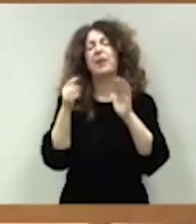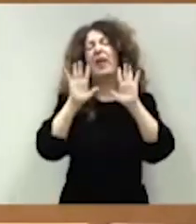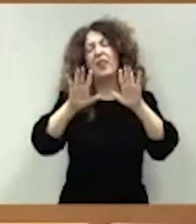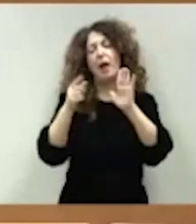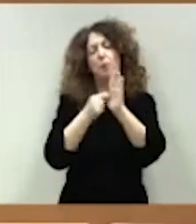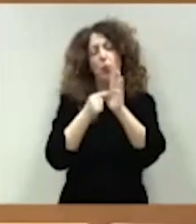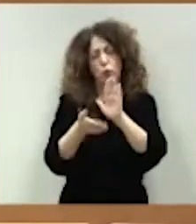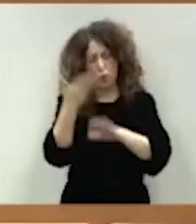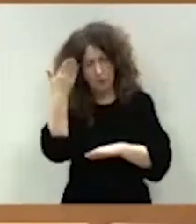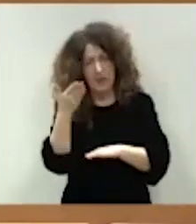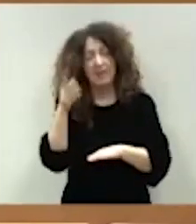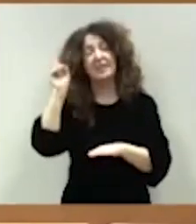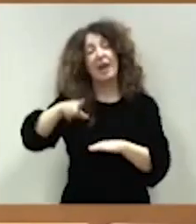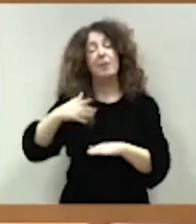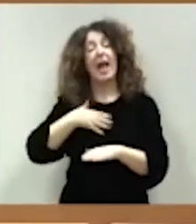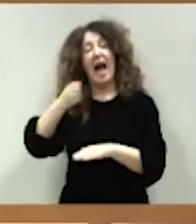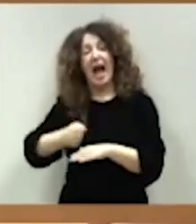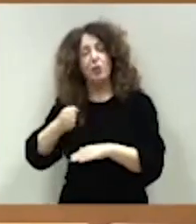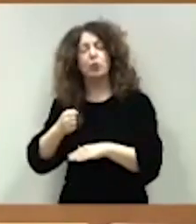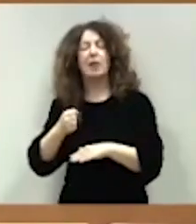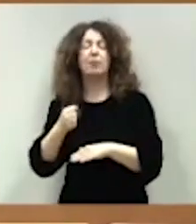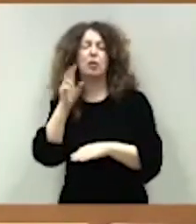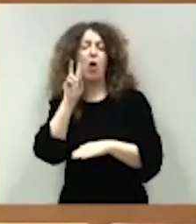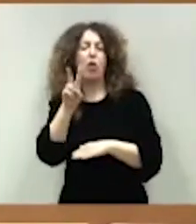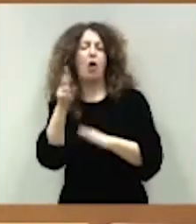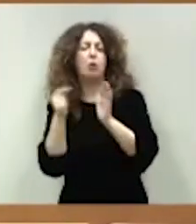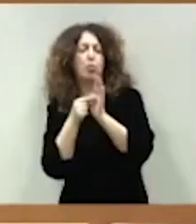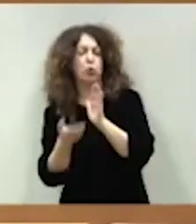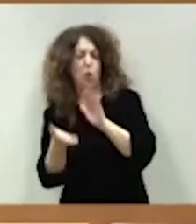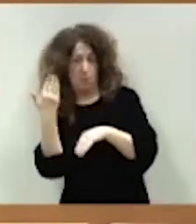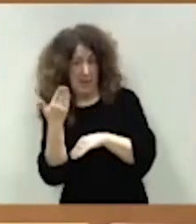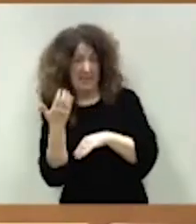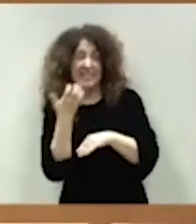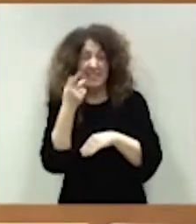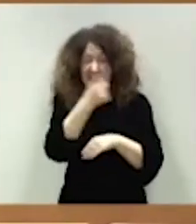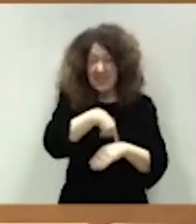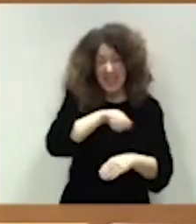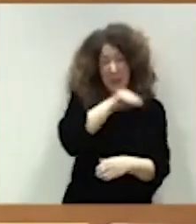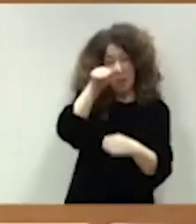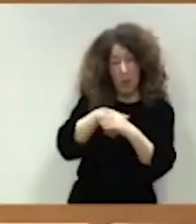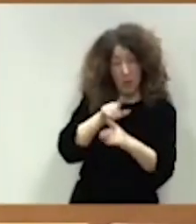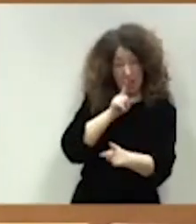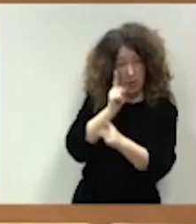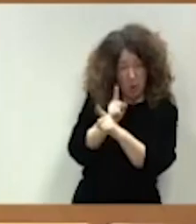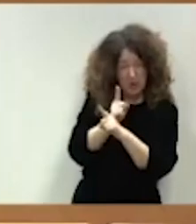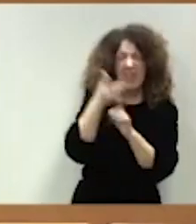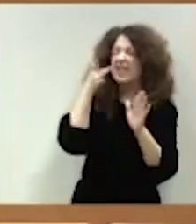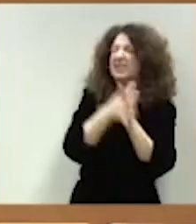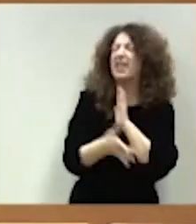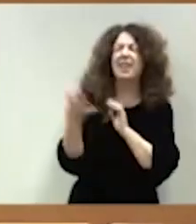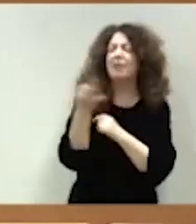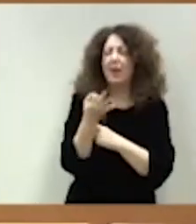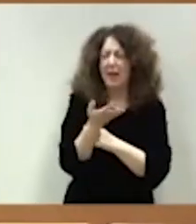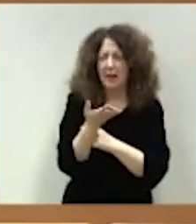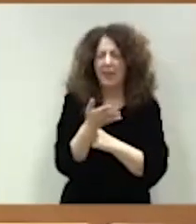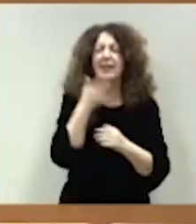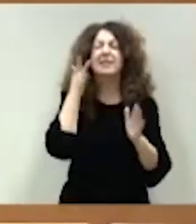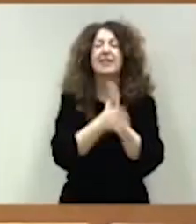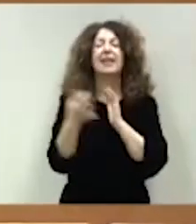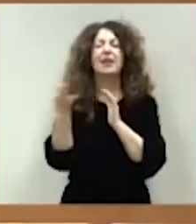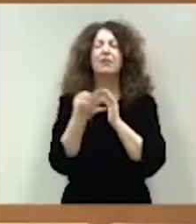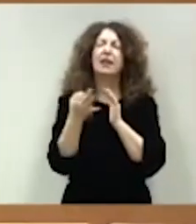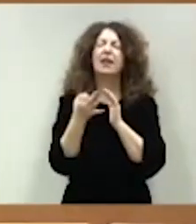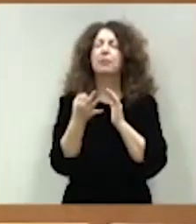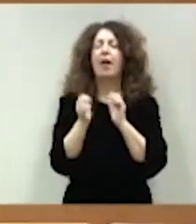el caso de los ayuntamientos. De ahí que quienes voten en contra lo que están planteando sencillamente es